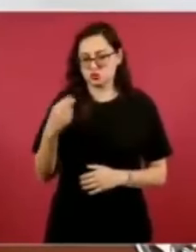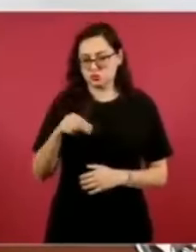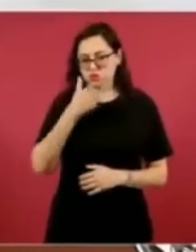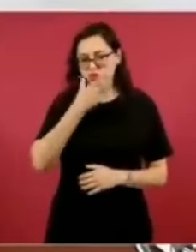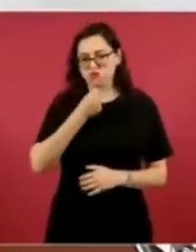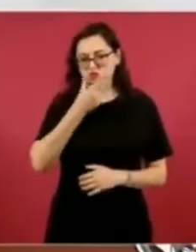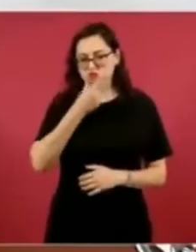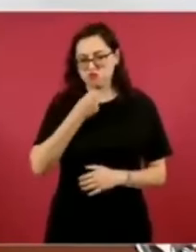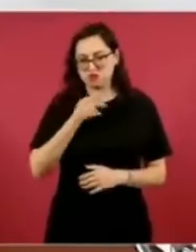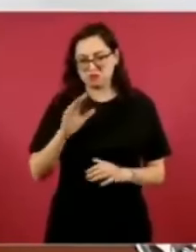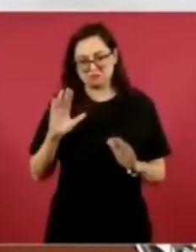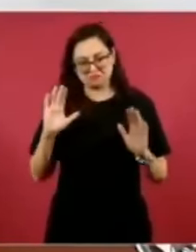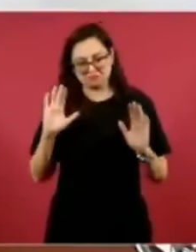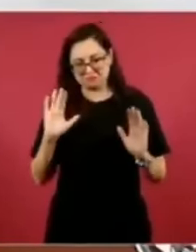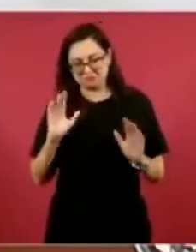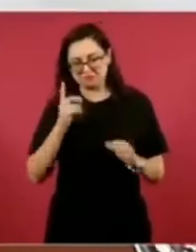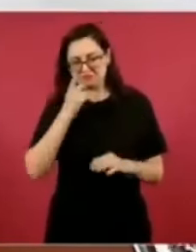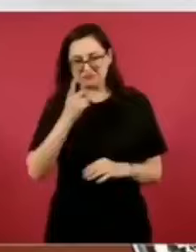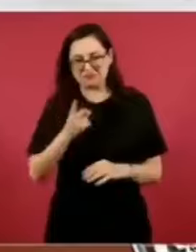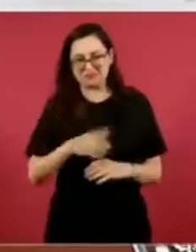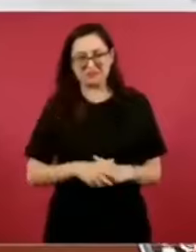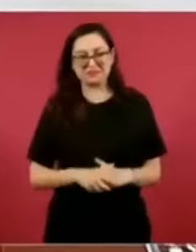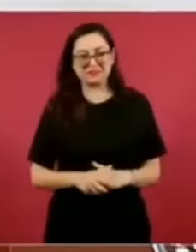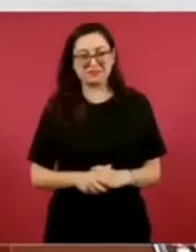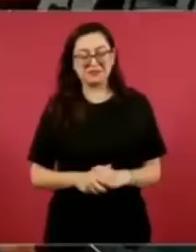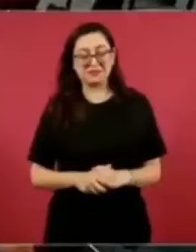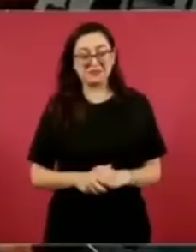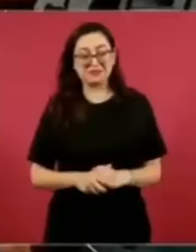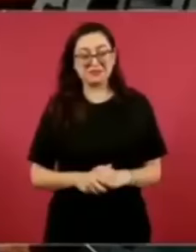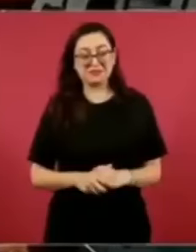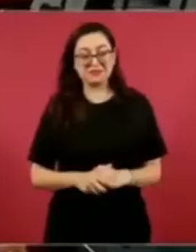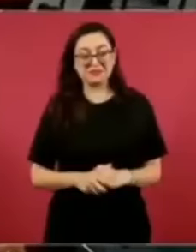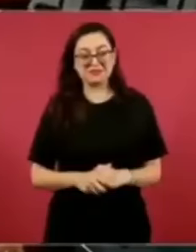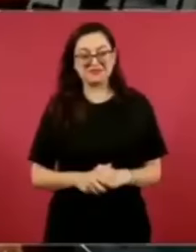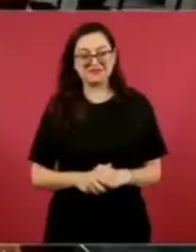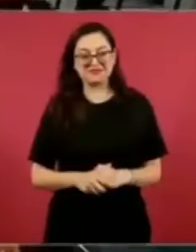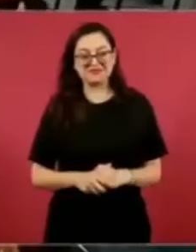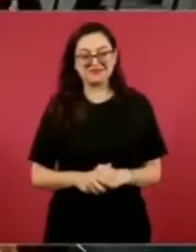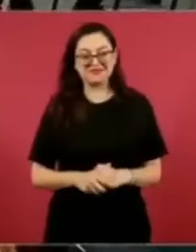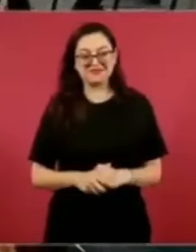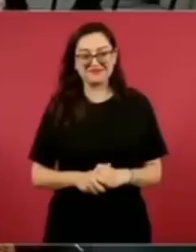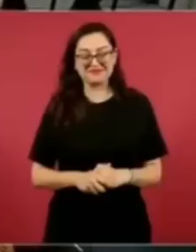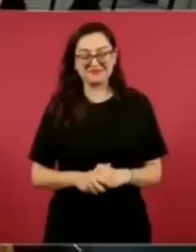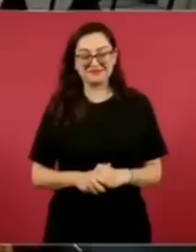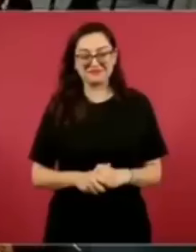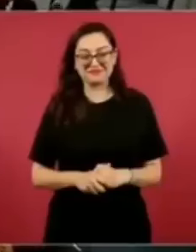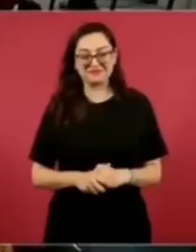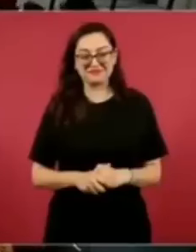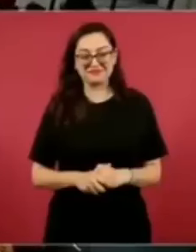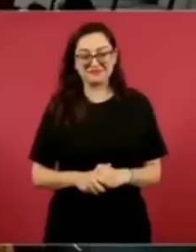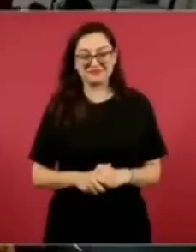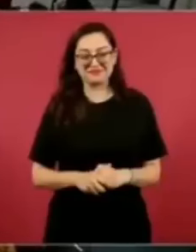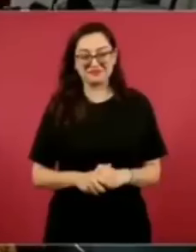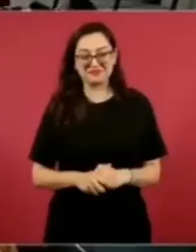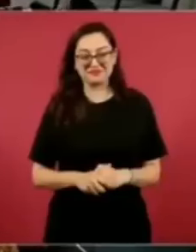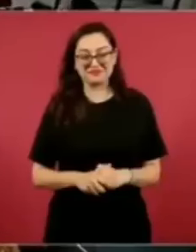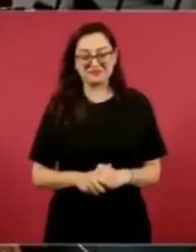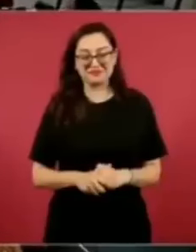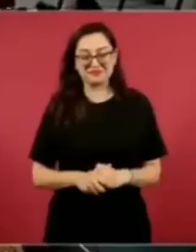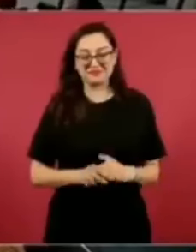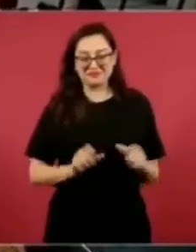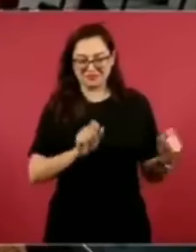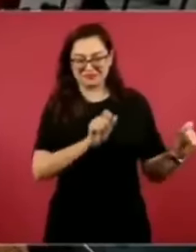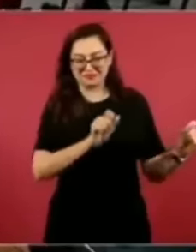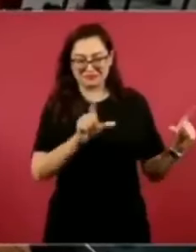ponla,